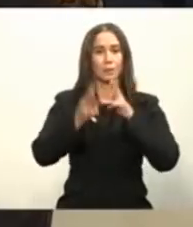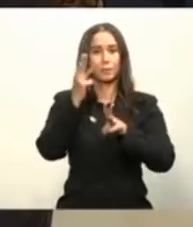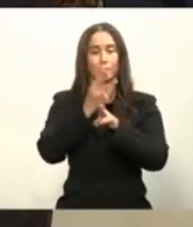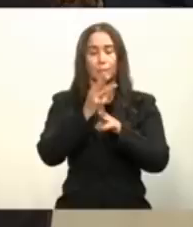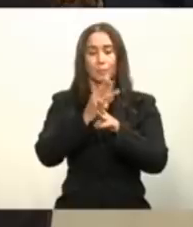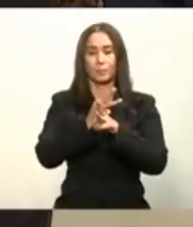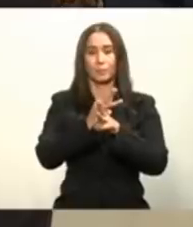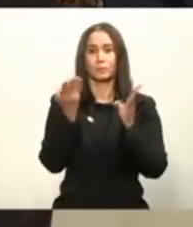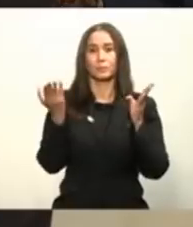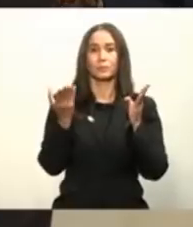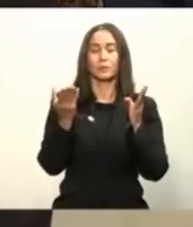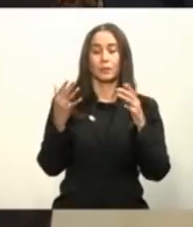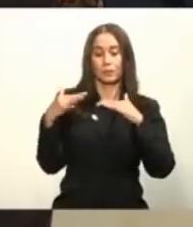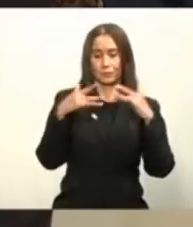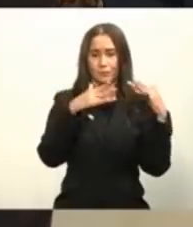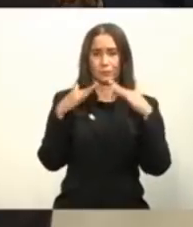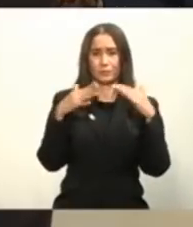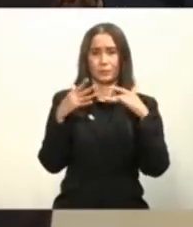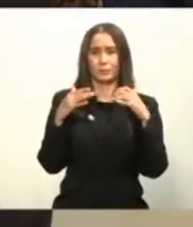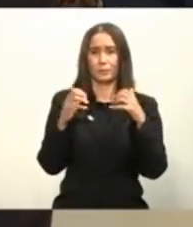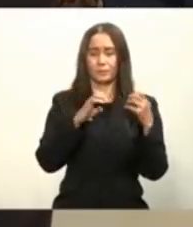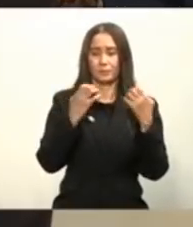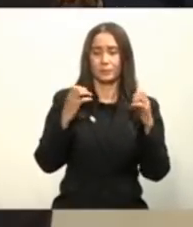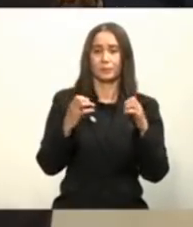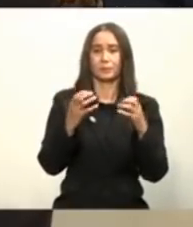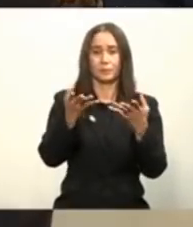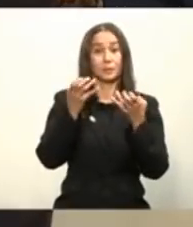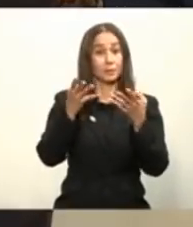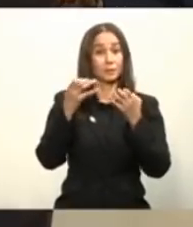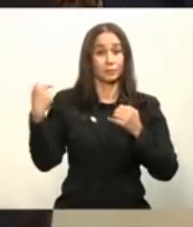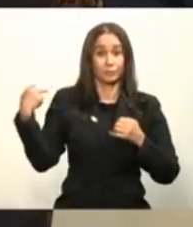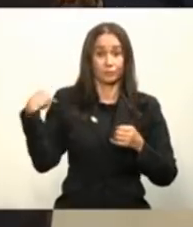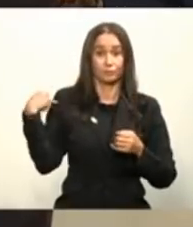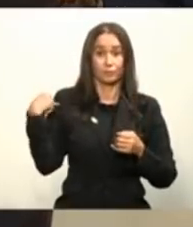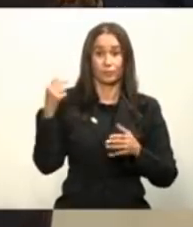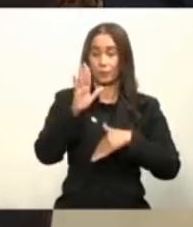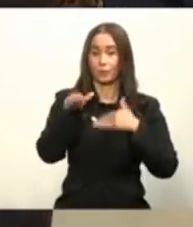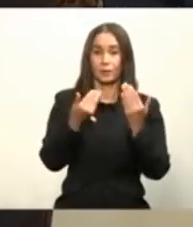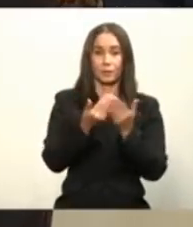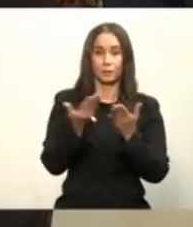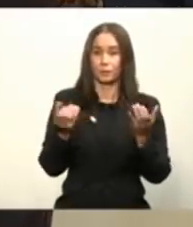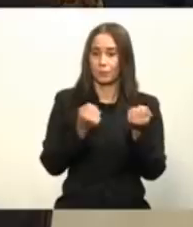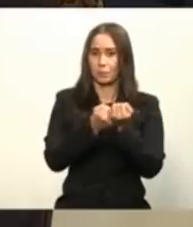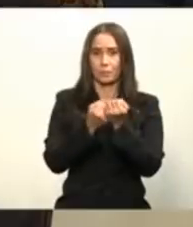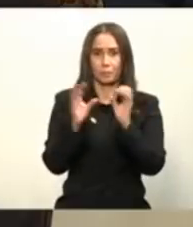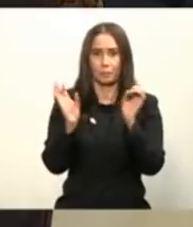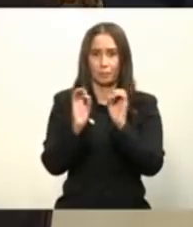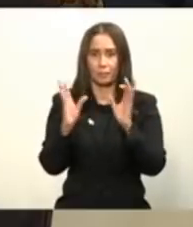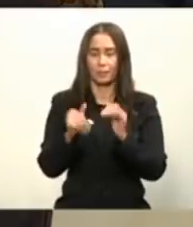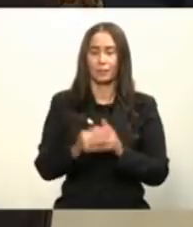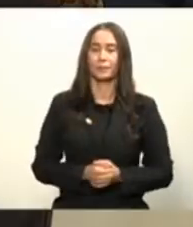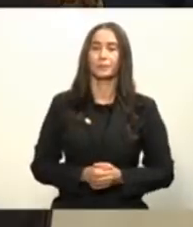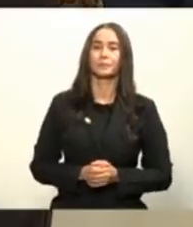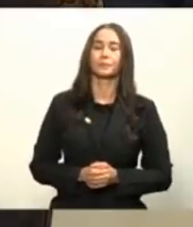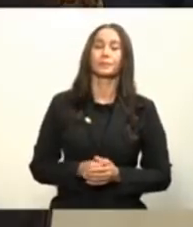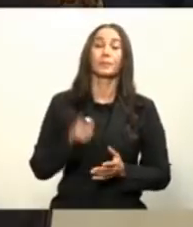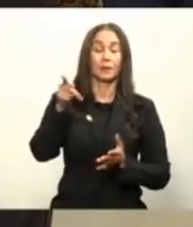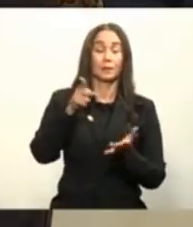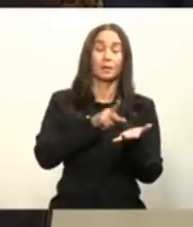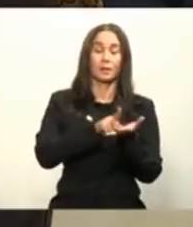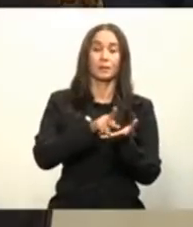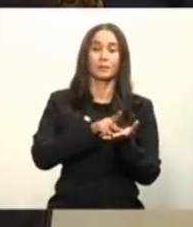haciendo una guerra desesperada para que le llegue la vacuna sin solidaridad esa es la realidad